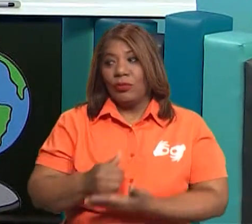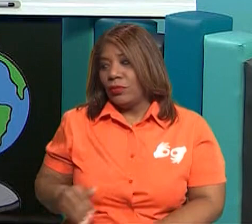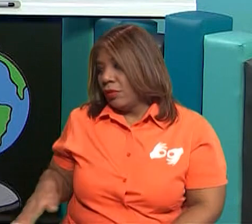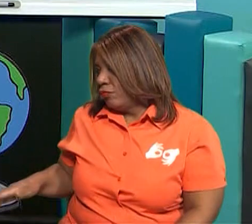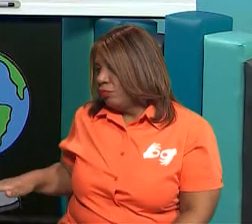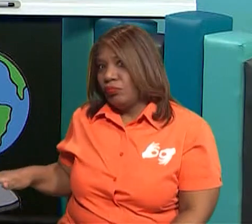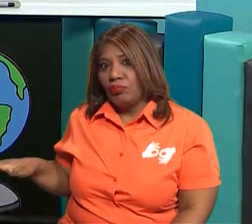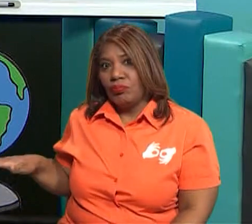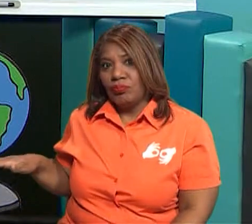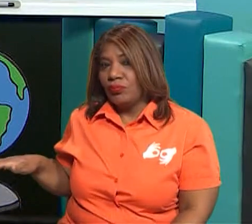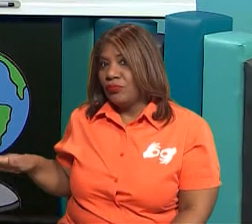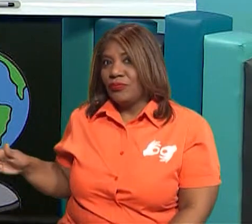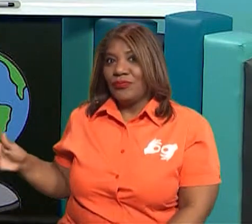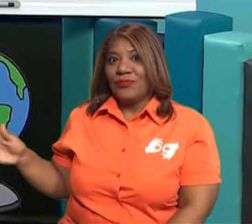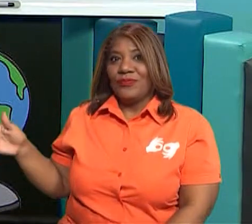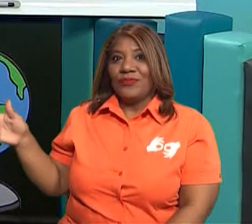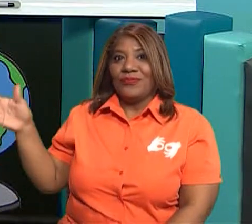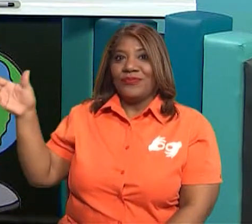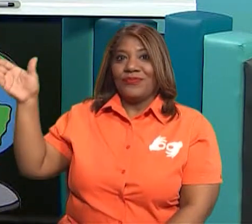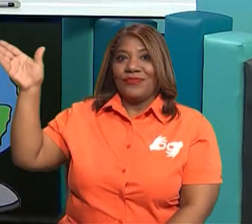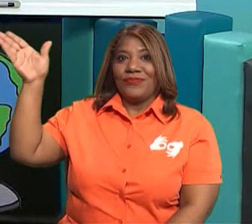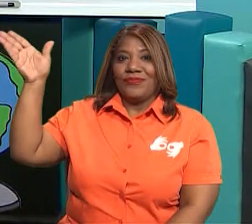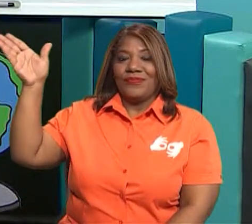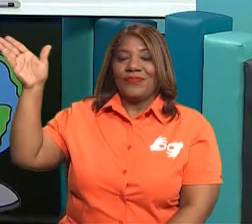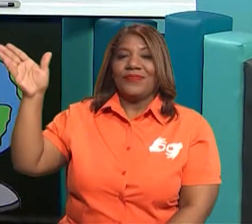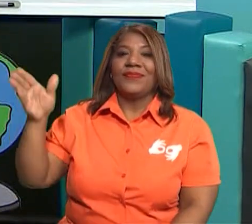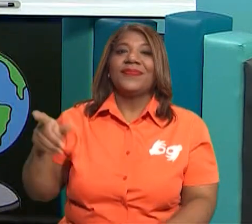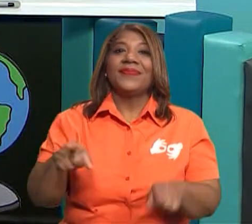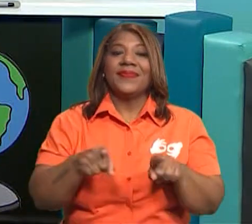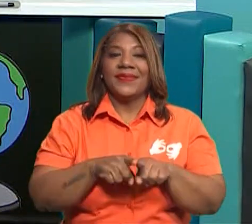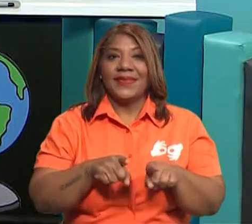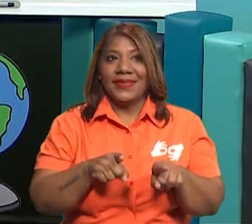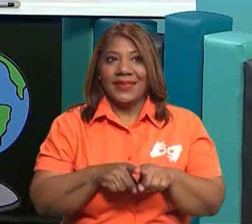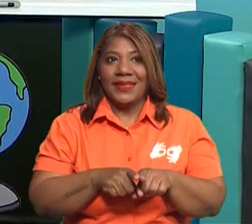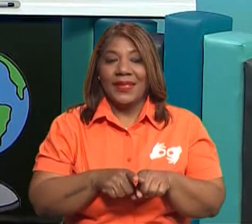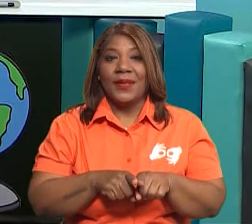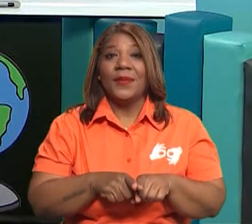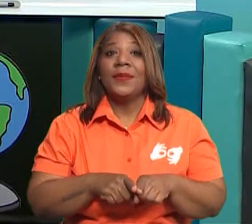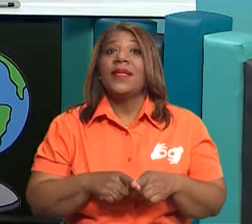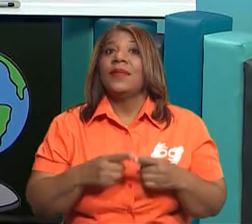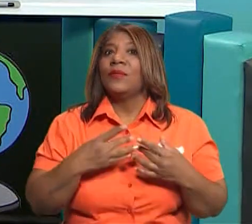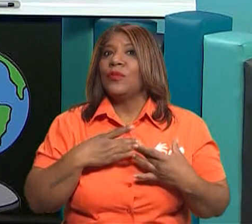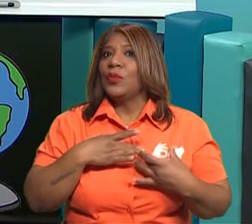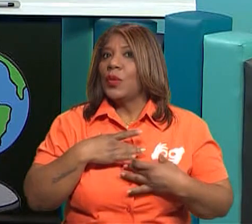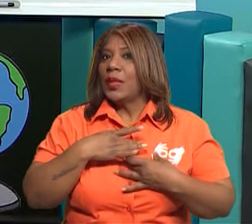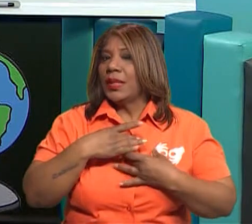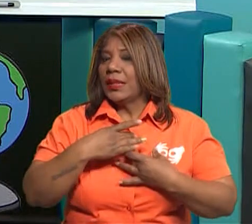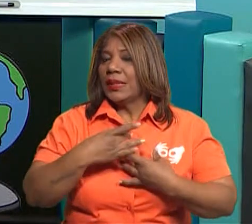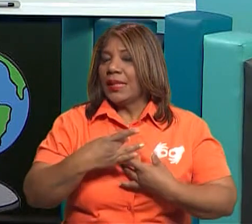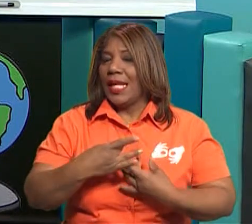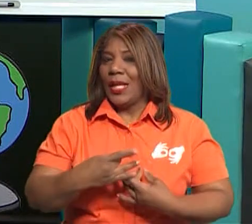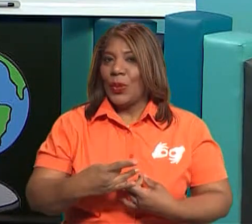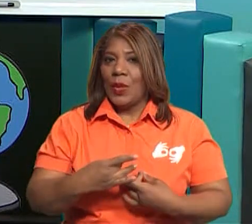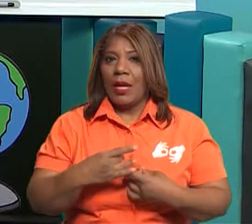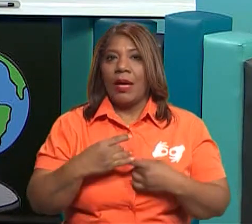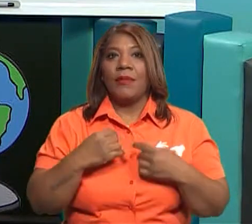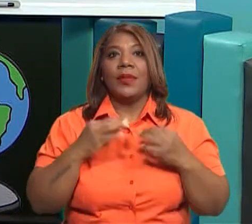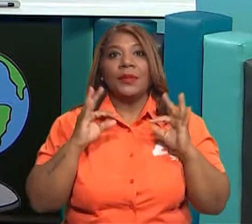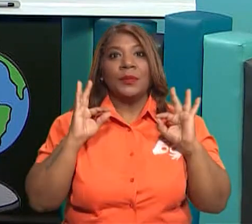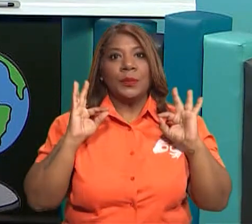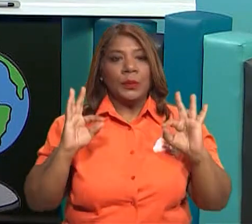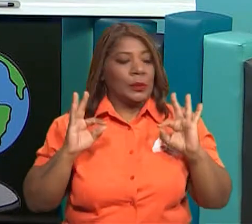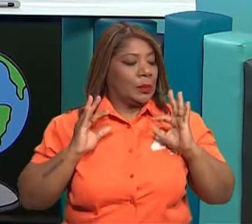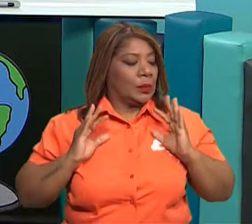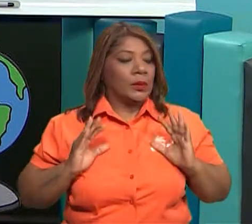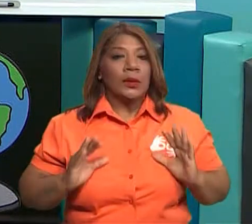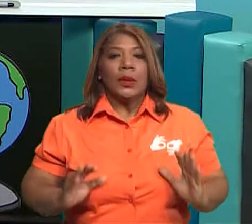¿Sí? Muy bien. Otra de las cosas es que nos mantiene saludables. Nos mantienen saludables.